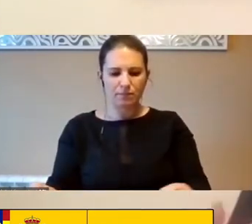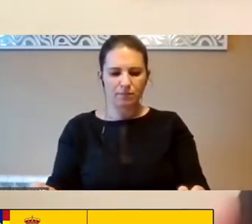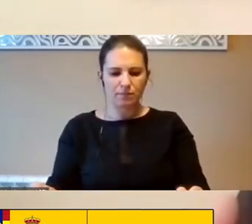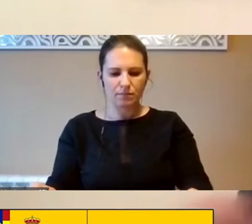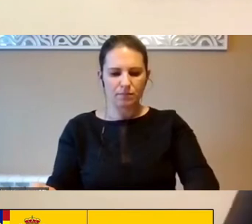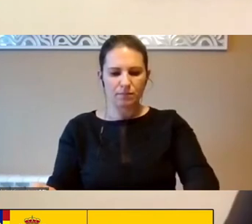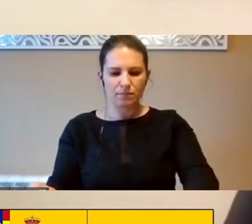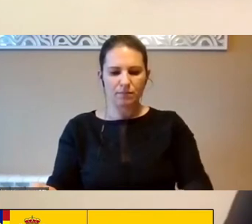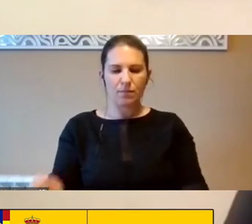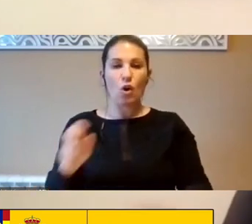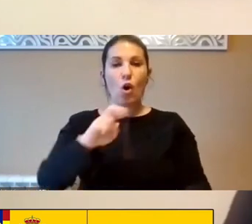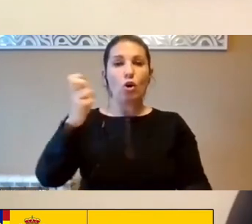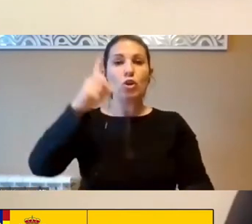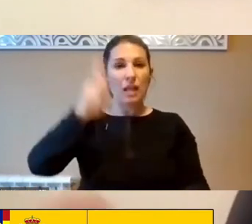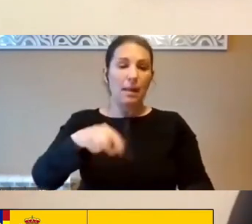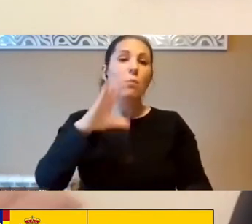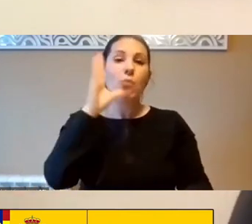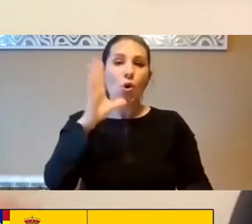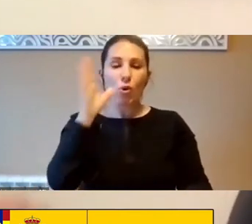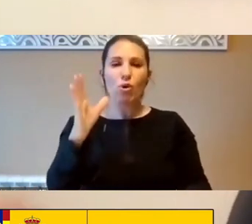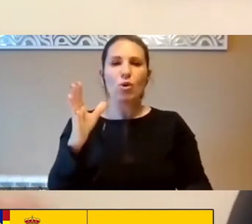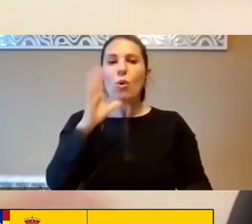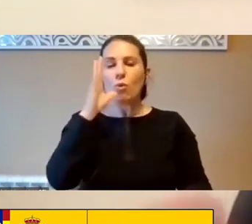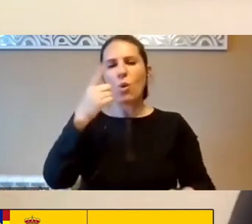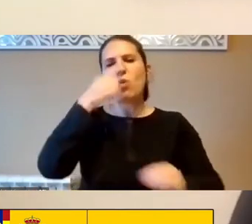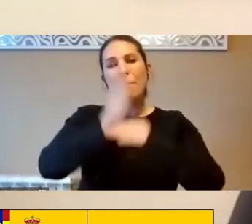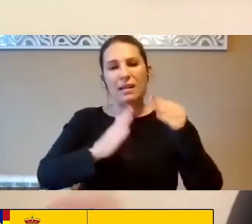Parte Del Impedimento De Desarrollar